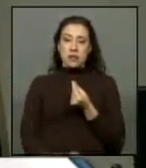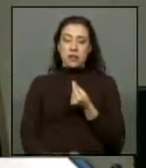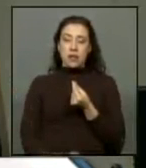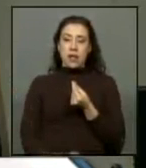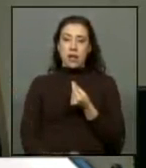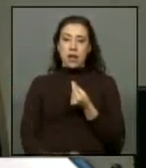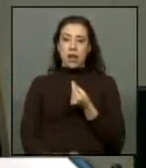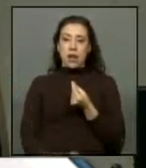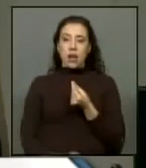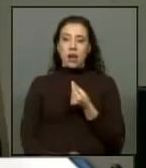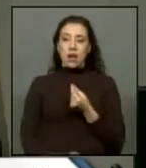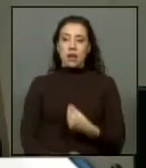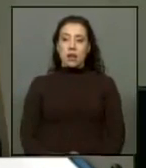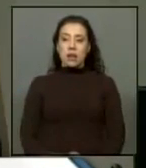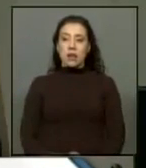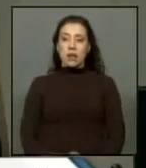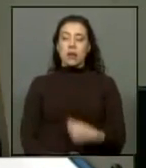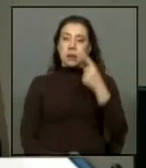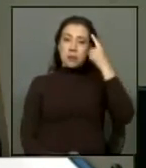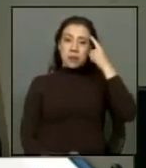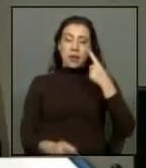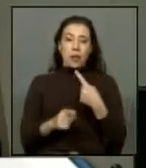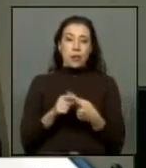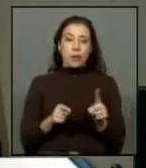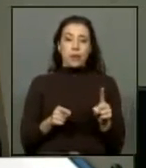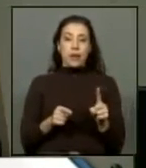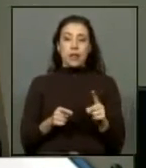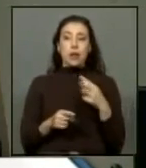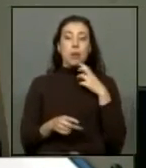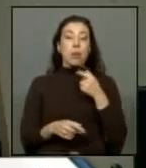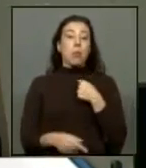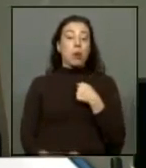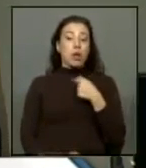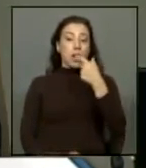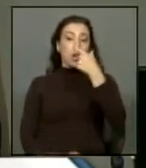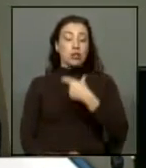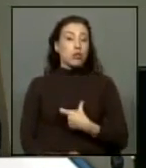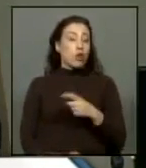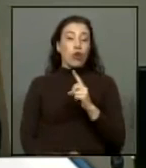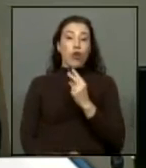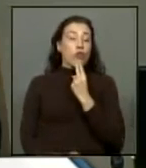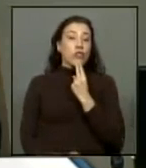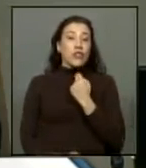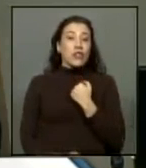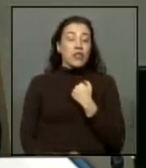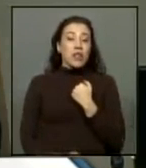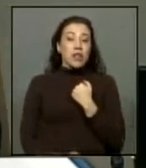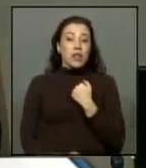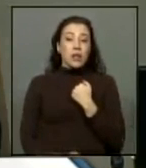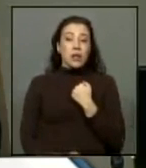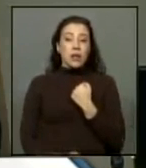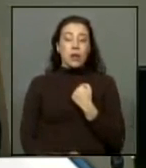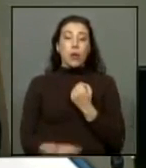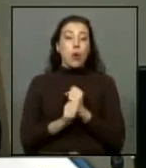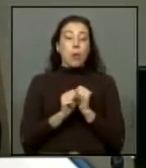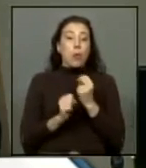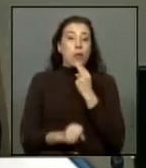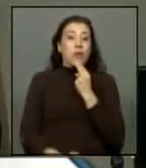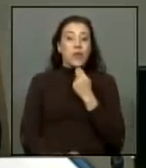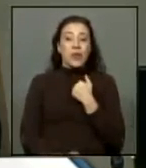ponerse en una posición distinta porque uno no ha vivido o no ha sido capaz en el fondo de vivir